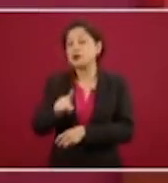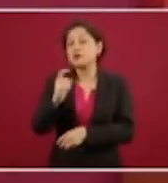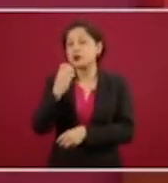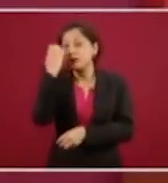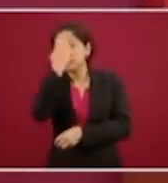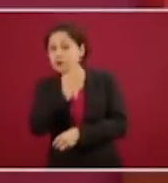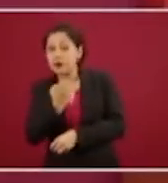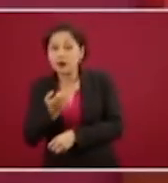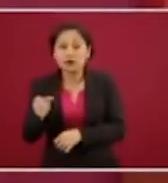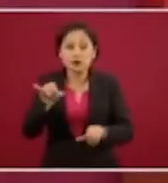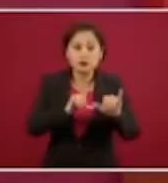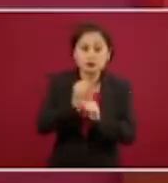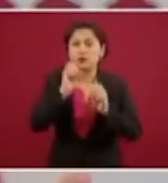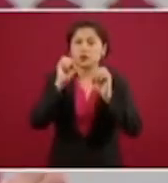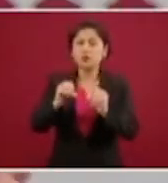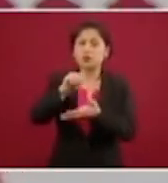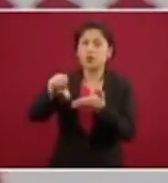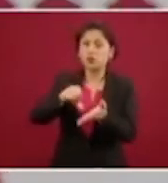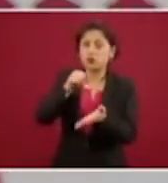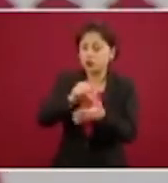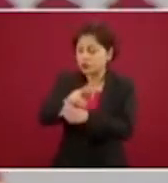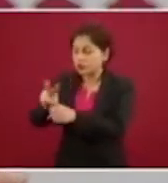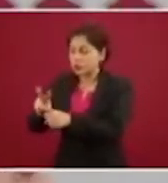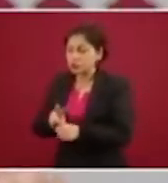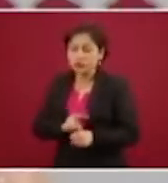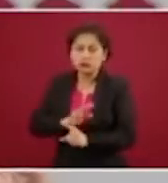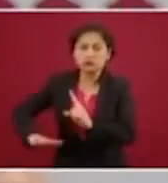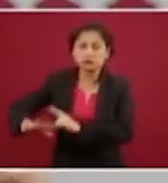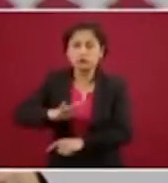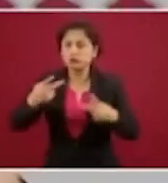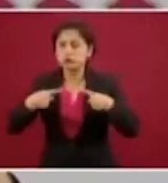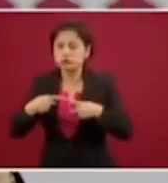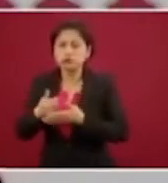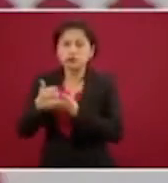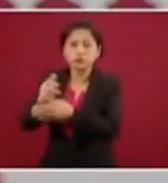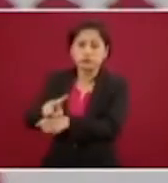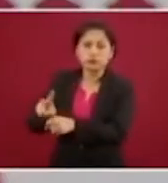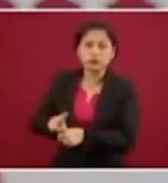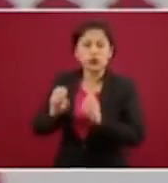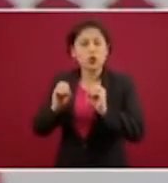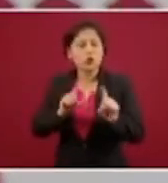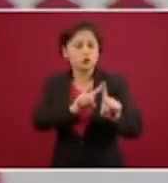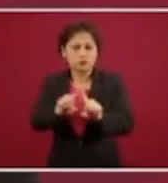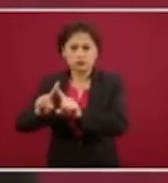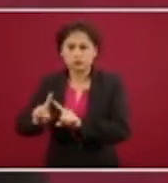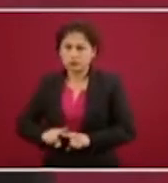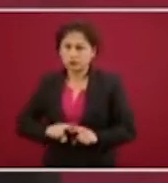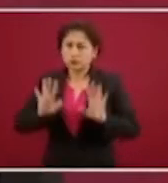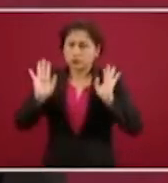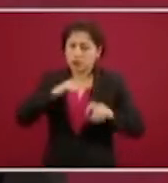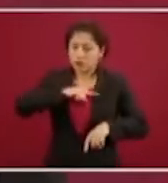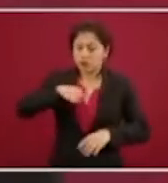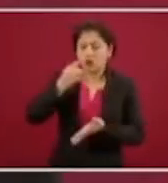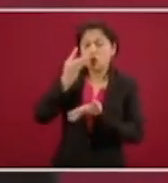el protocolo de Berlín. Entonces, estamos integrando todo para tener la misma información al día que ha pedido el presidente y que han pedido los